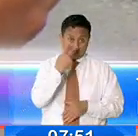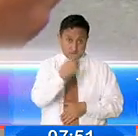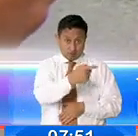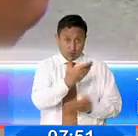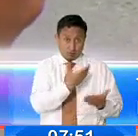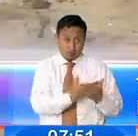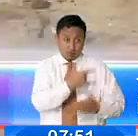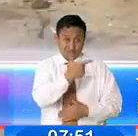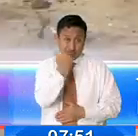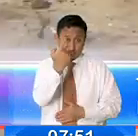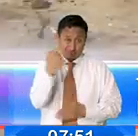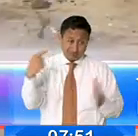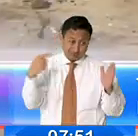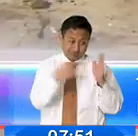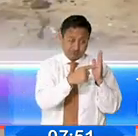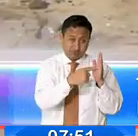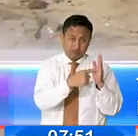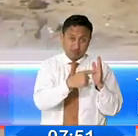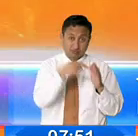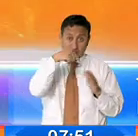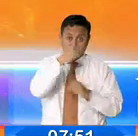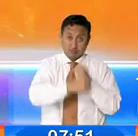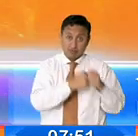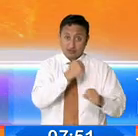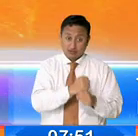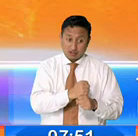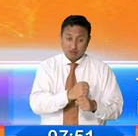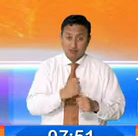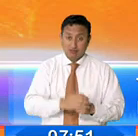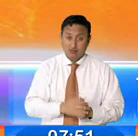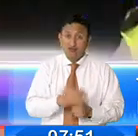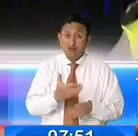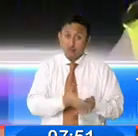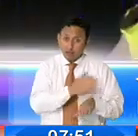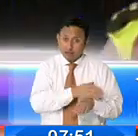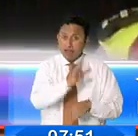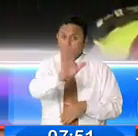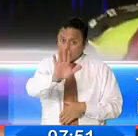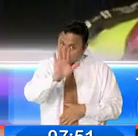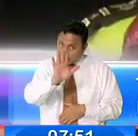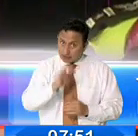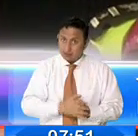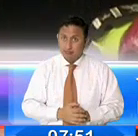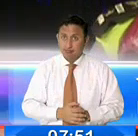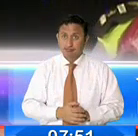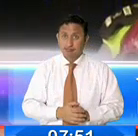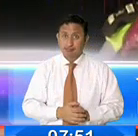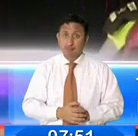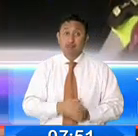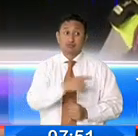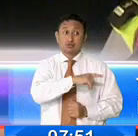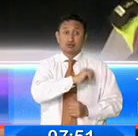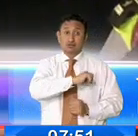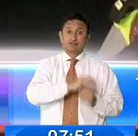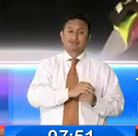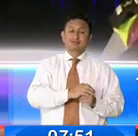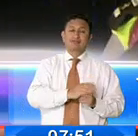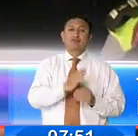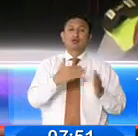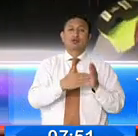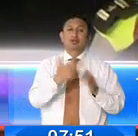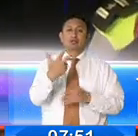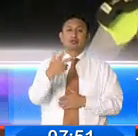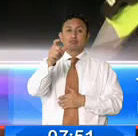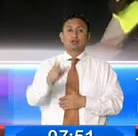primera vez. Este año mismo, pues. O sea, o sea, como un aviso. Ellos incluso habían presentado la anuncia en contra de tres personas,